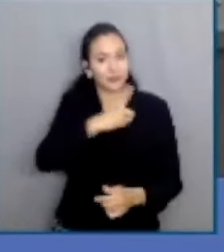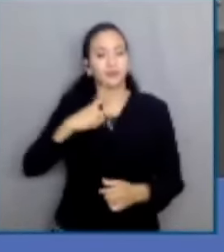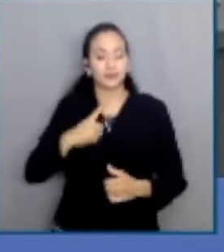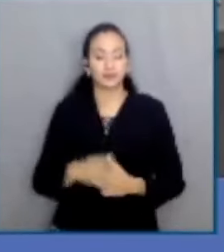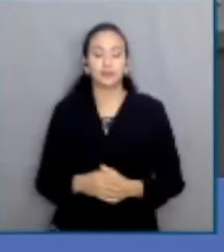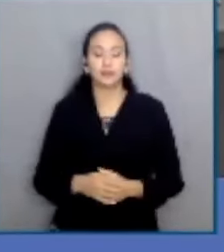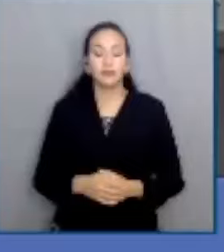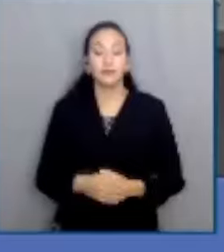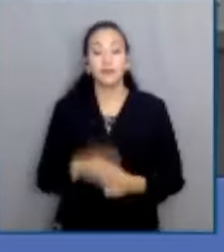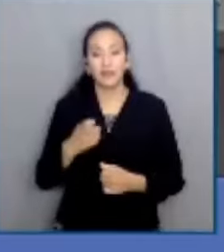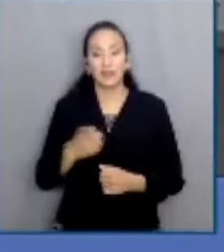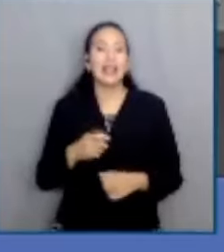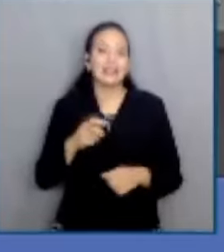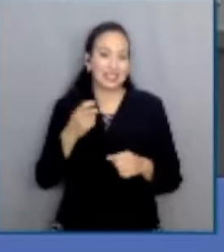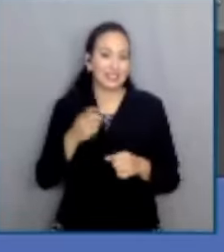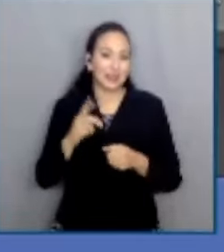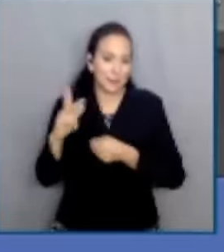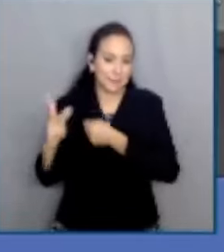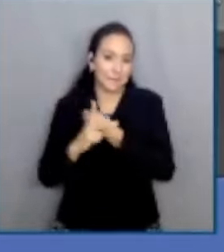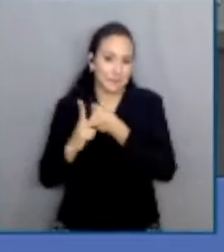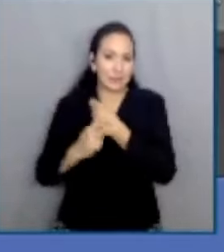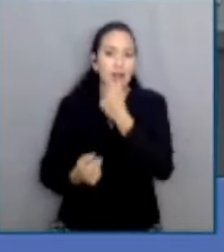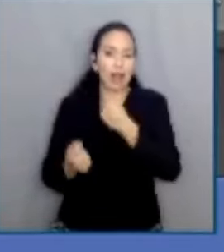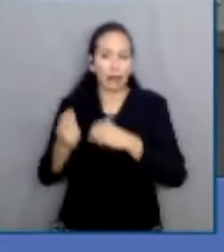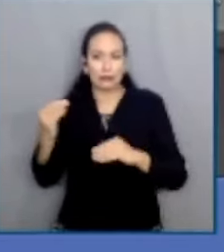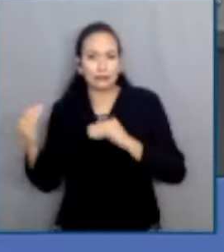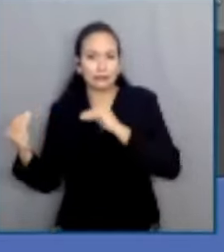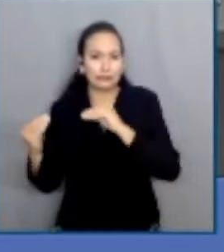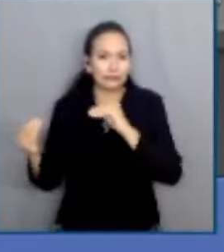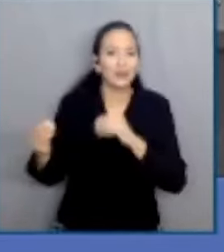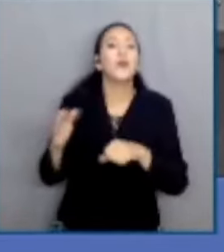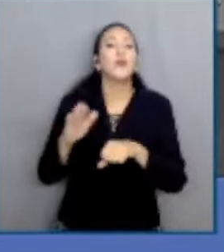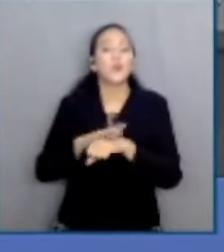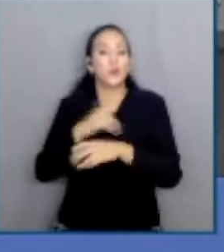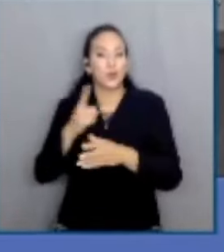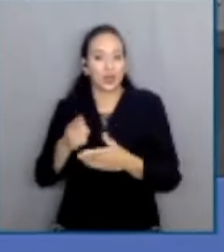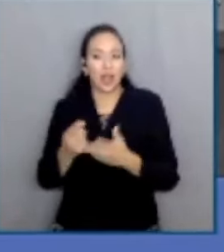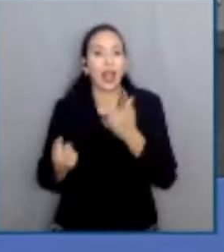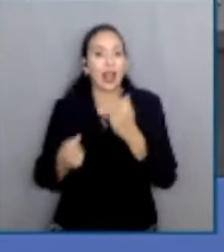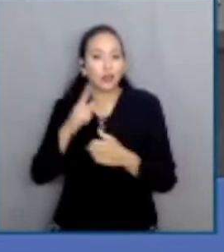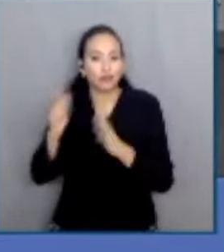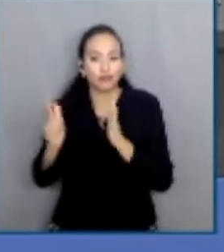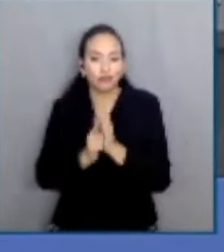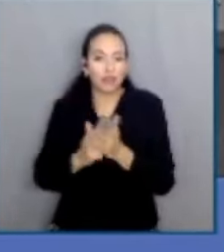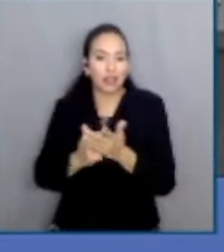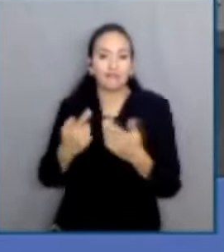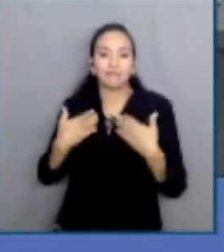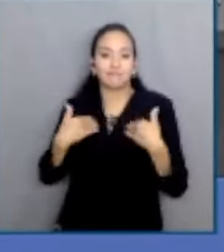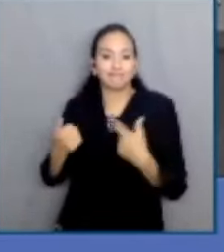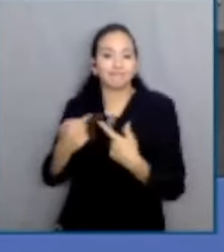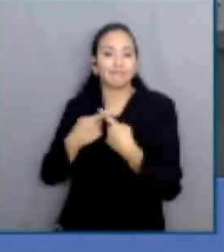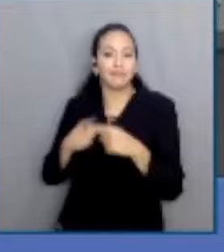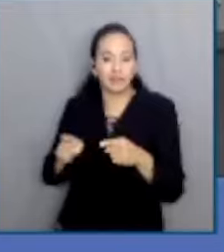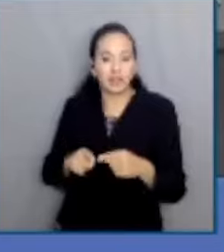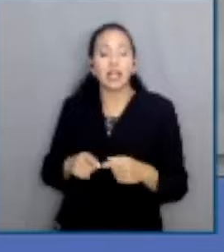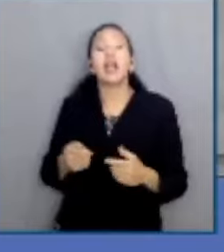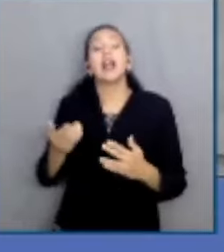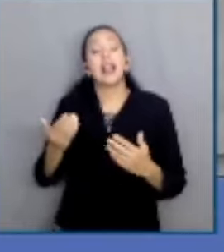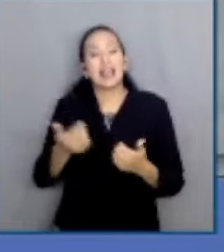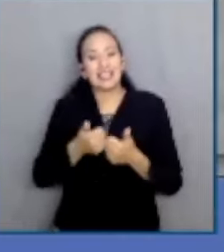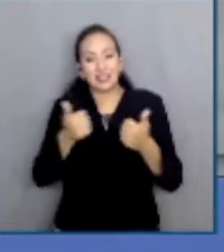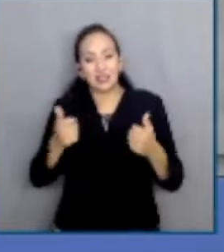debatido en varios países debido a sus implicaciones en la interpretación de la ley, la separación de poderes y la democracia.